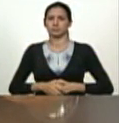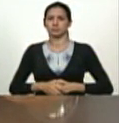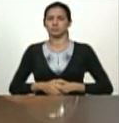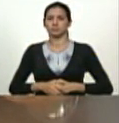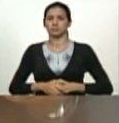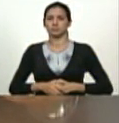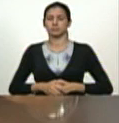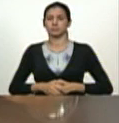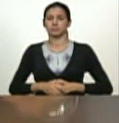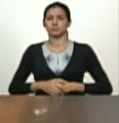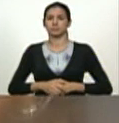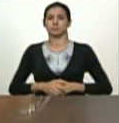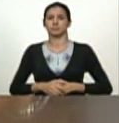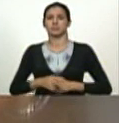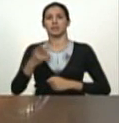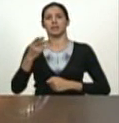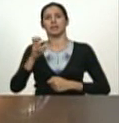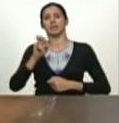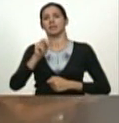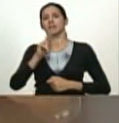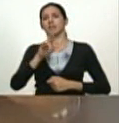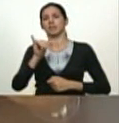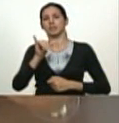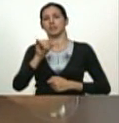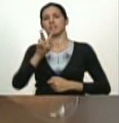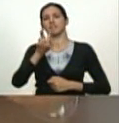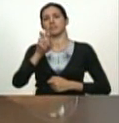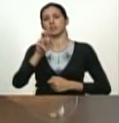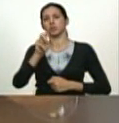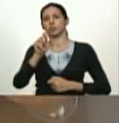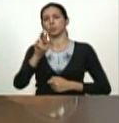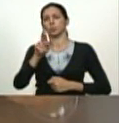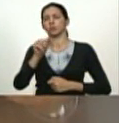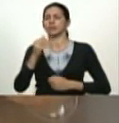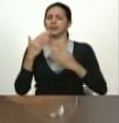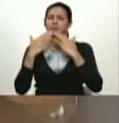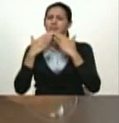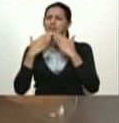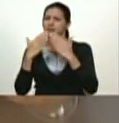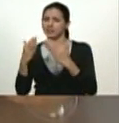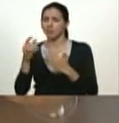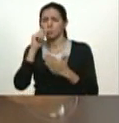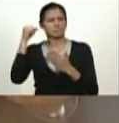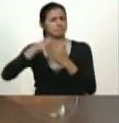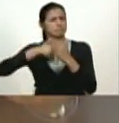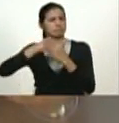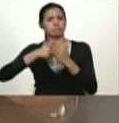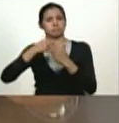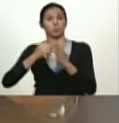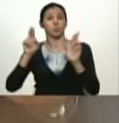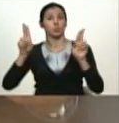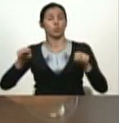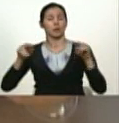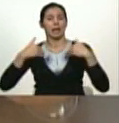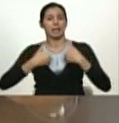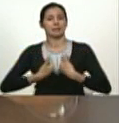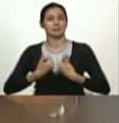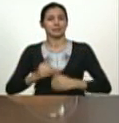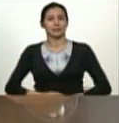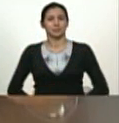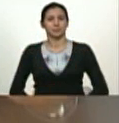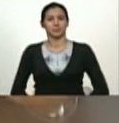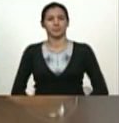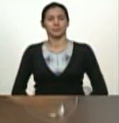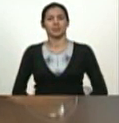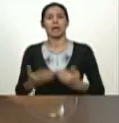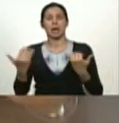Henry Ventura agradezco incansable luchador va a ir estoy nombrando